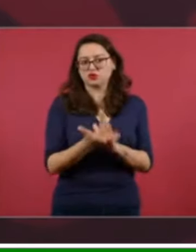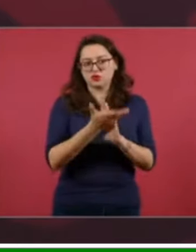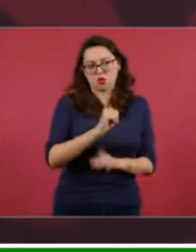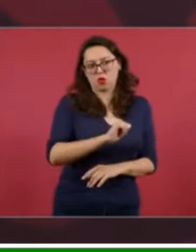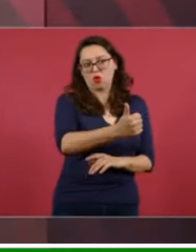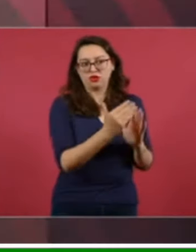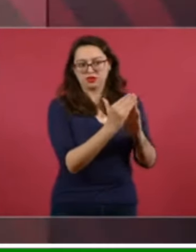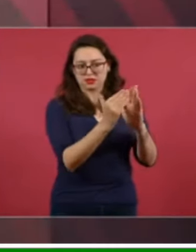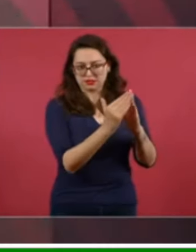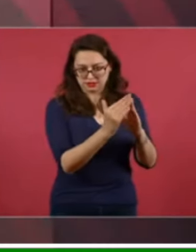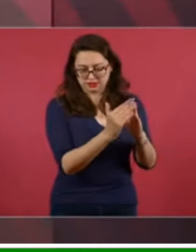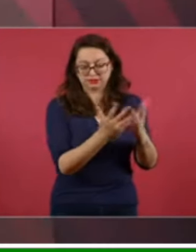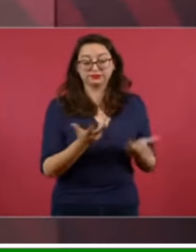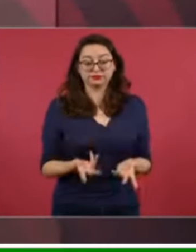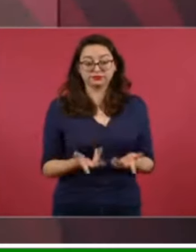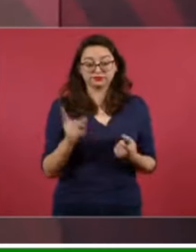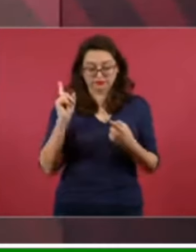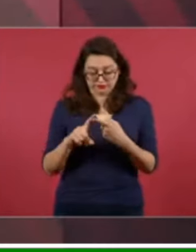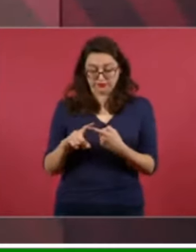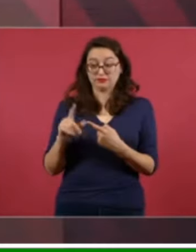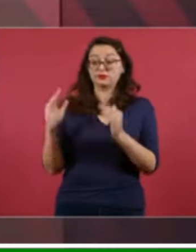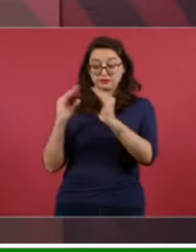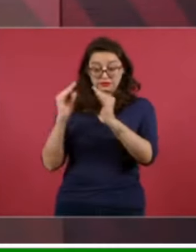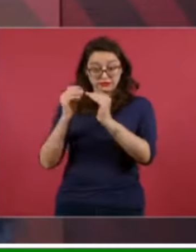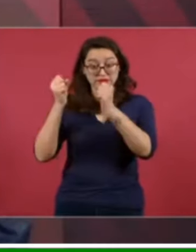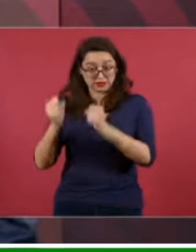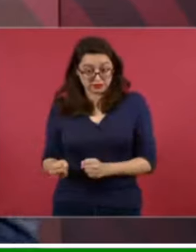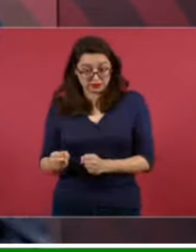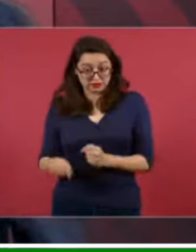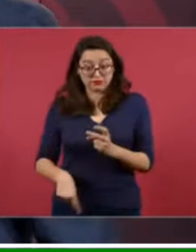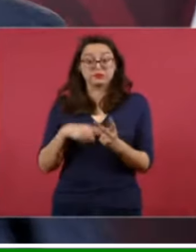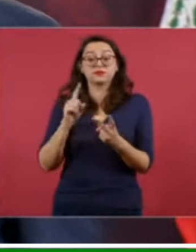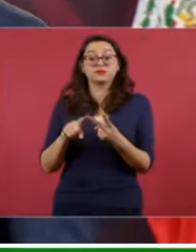Se le garantiza la vivienda. Pero además,